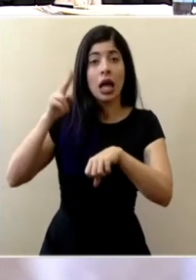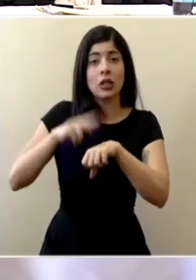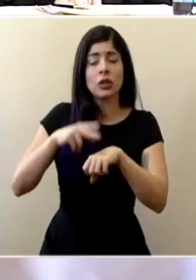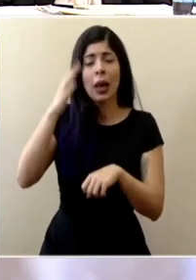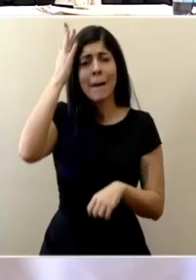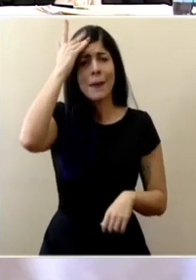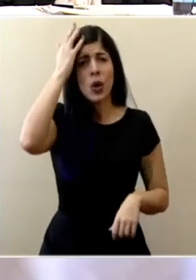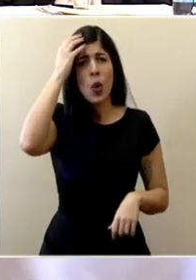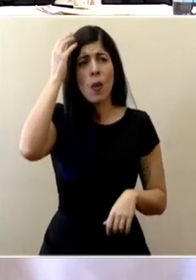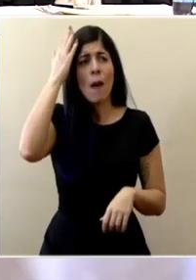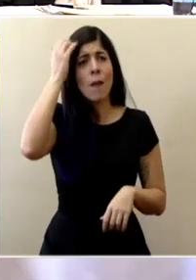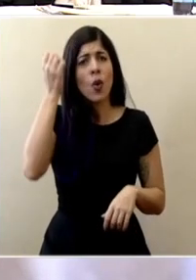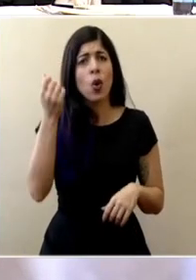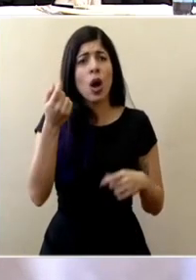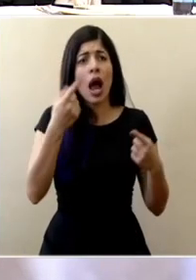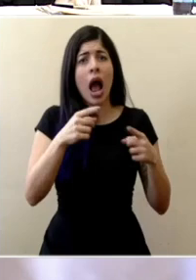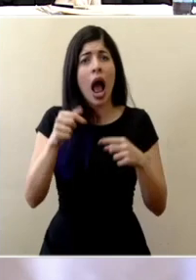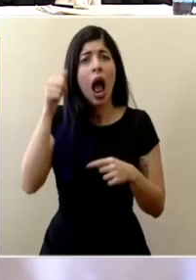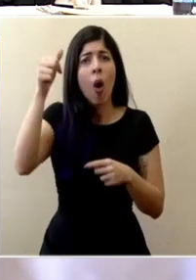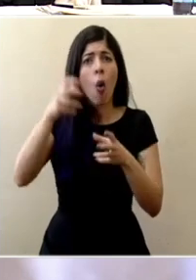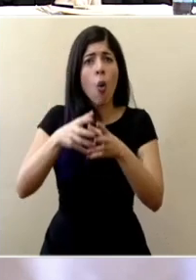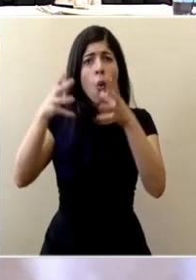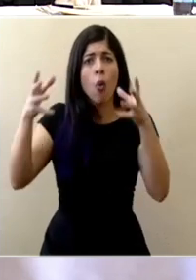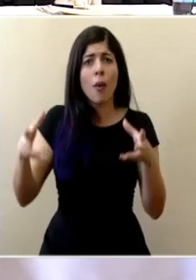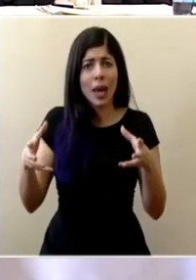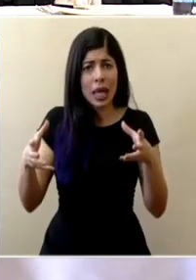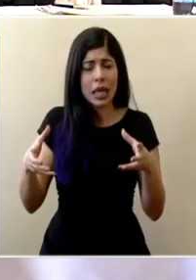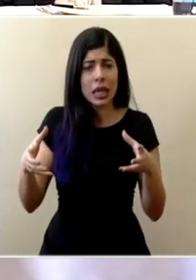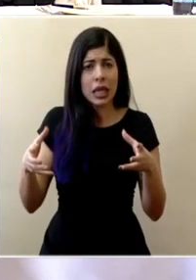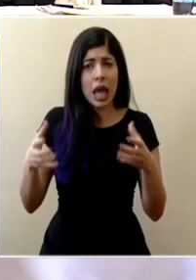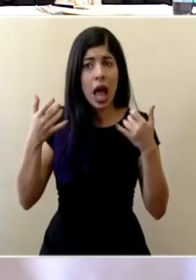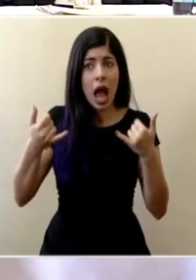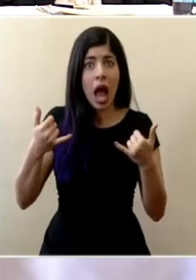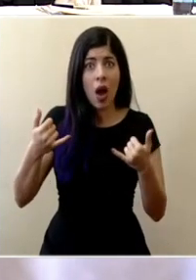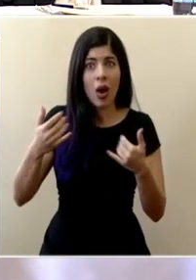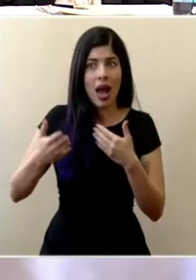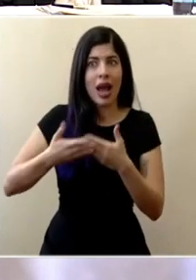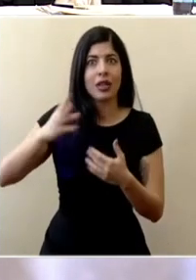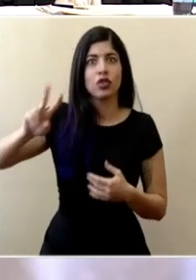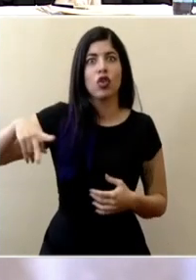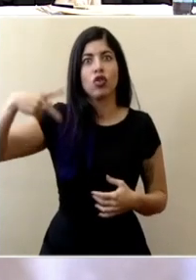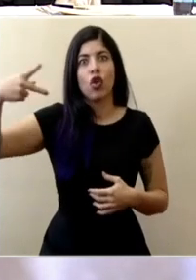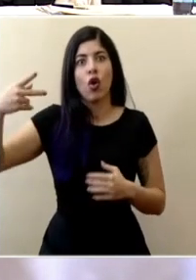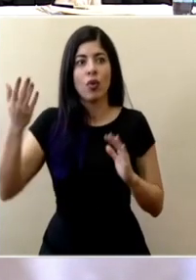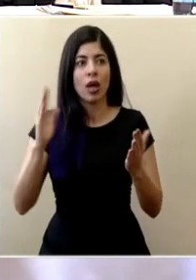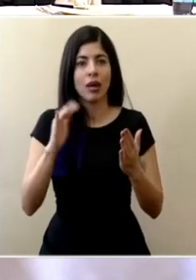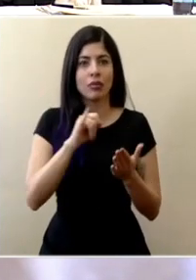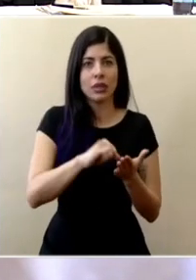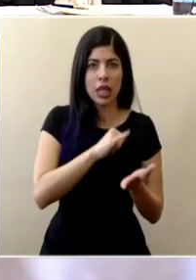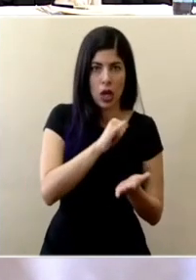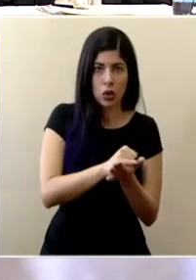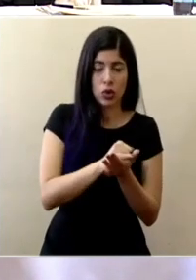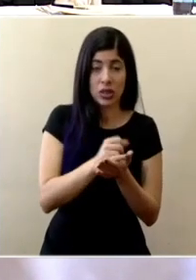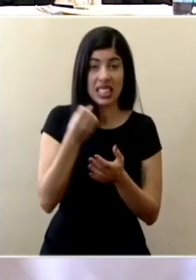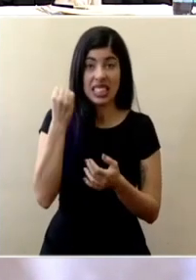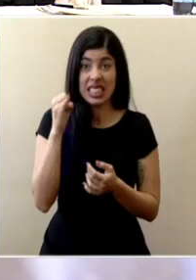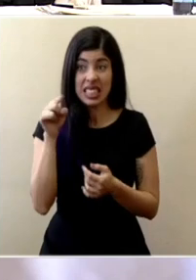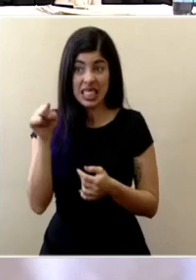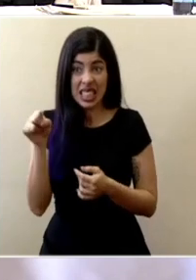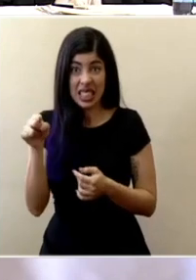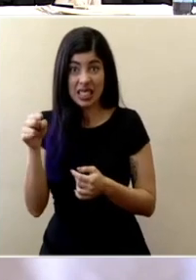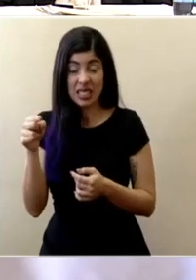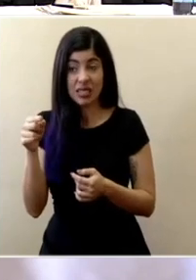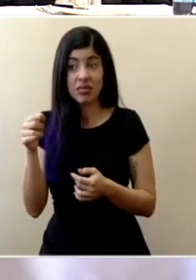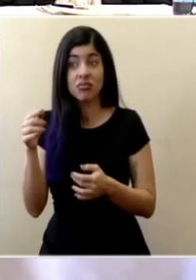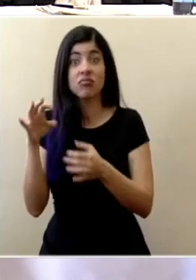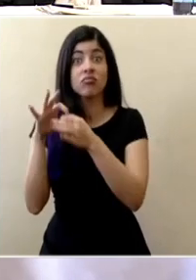están preocupados por el aumento de casos en Alajuela en este momento duplica casi a los casos en San José si se relacionan estos